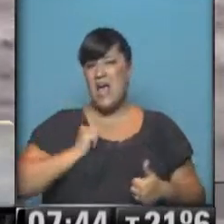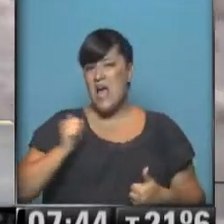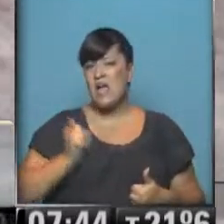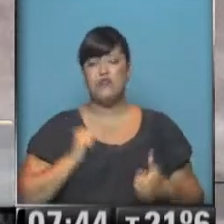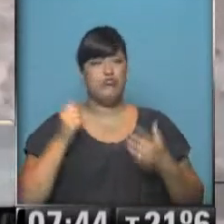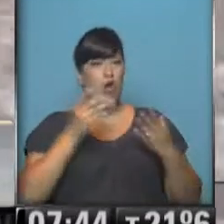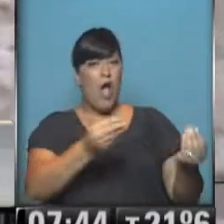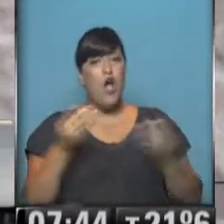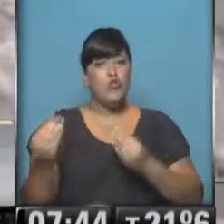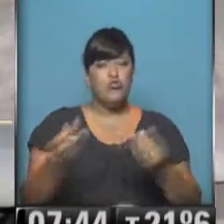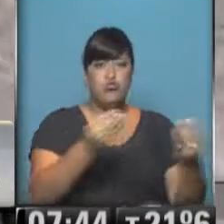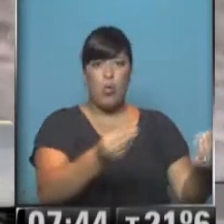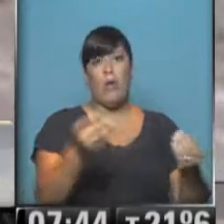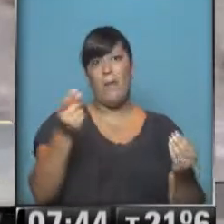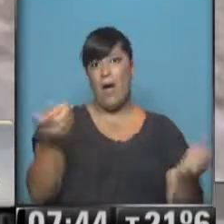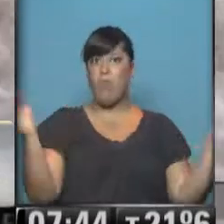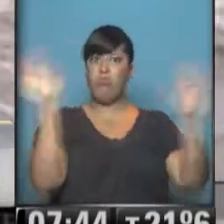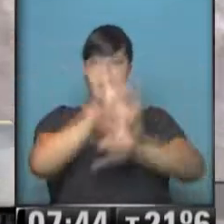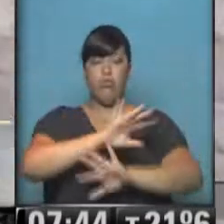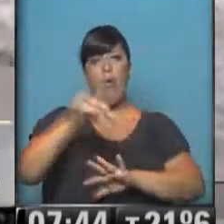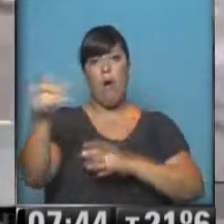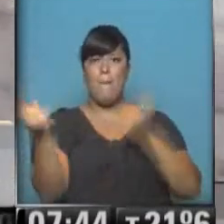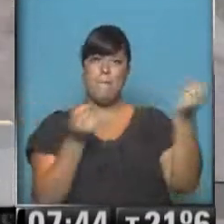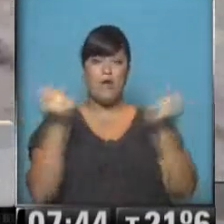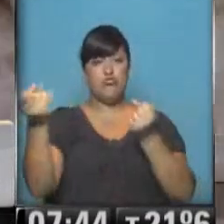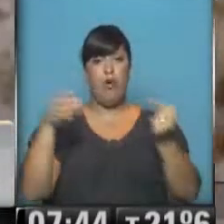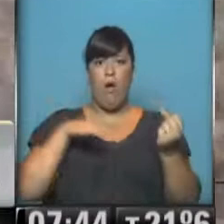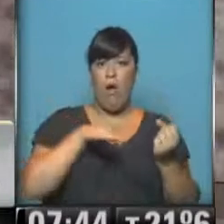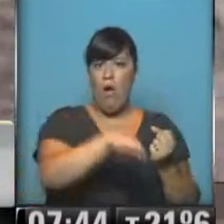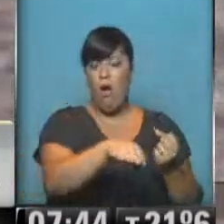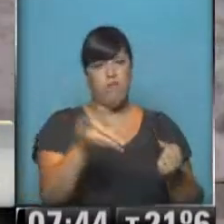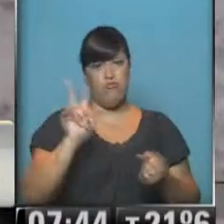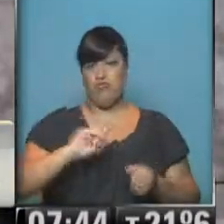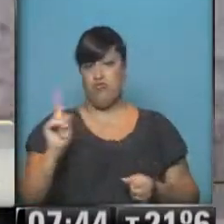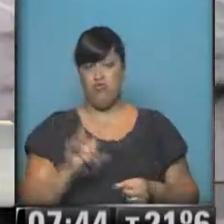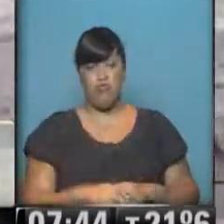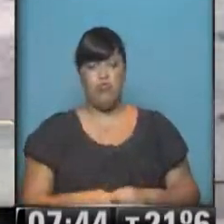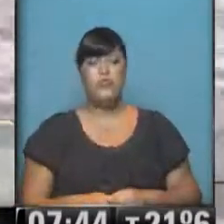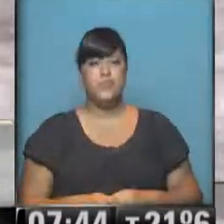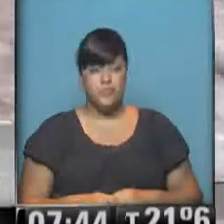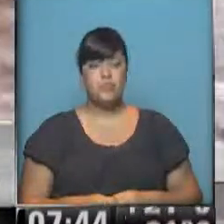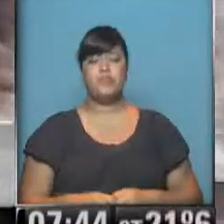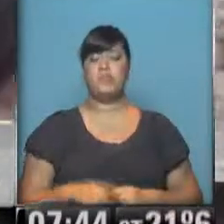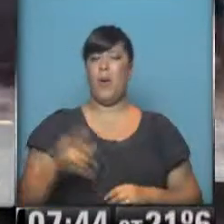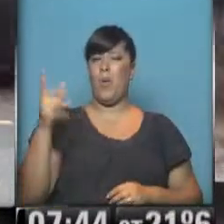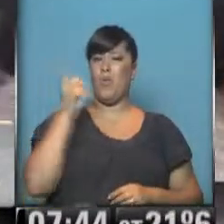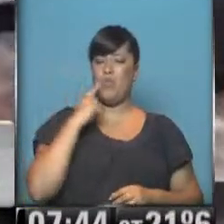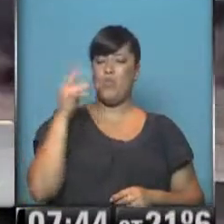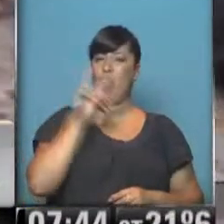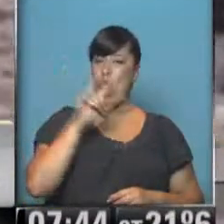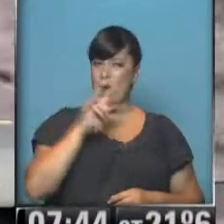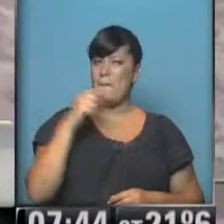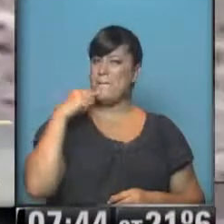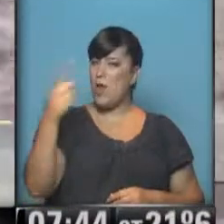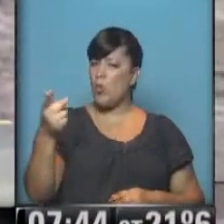para que nadie de manera imprevista o irresponsable vaya a lugares donde pongan riesgo su vida. Seguro. Ahora, ministro, háblenos